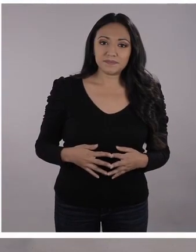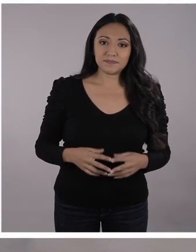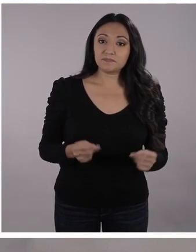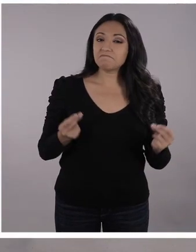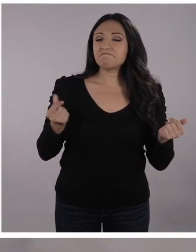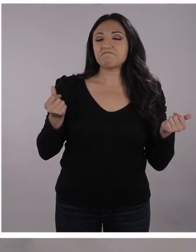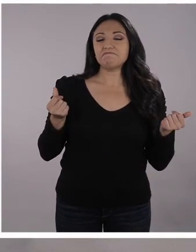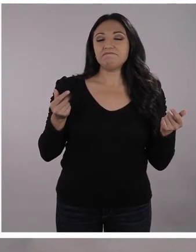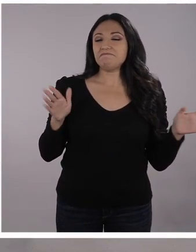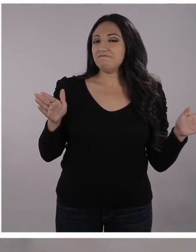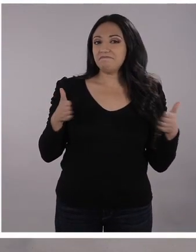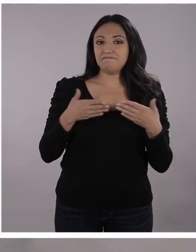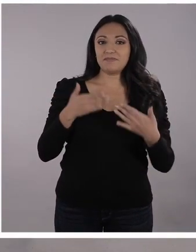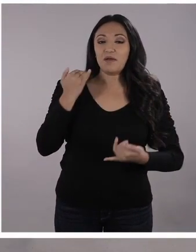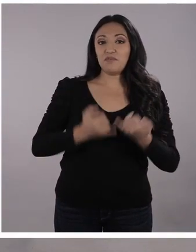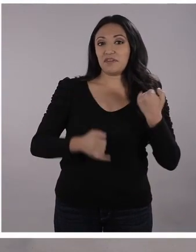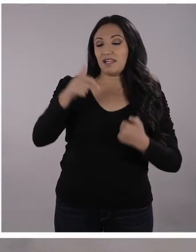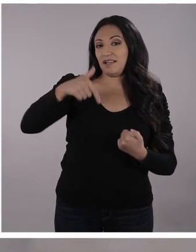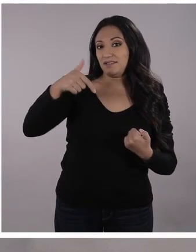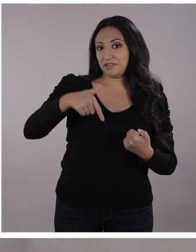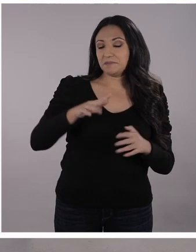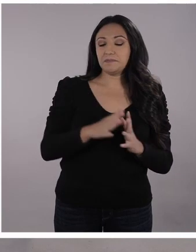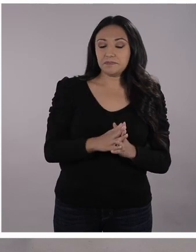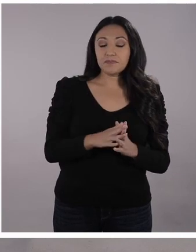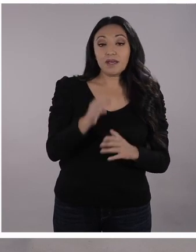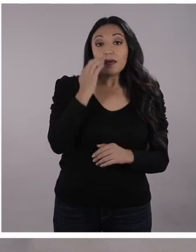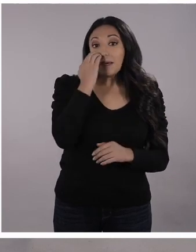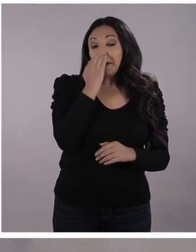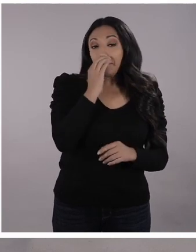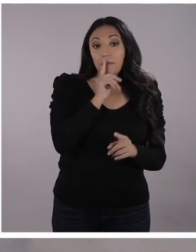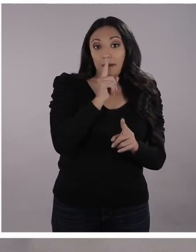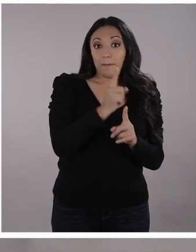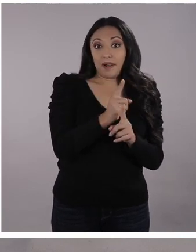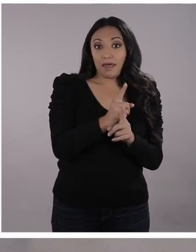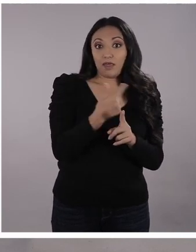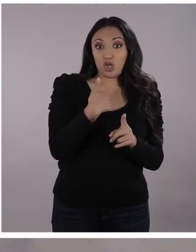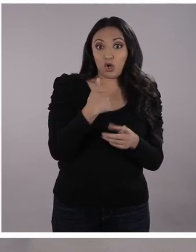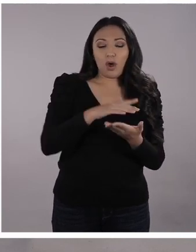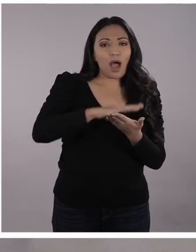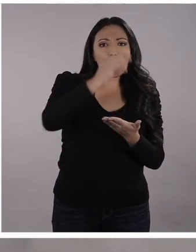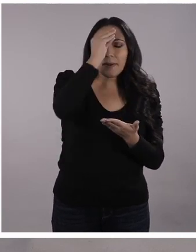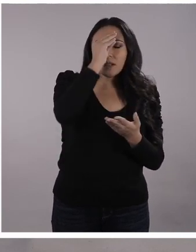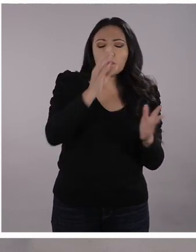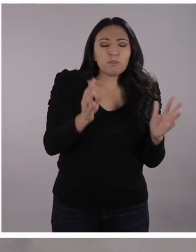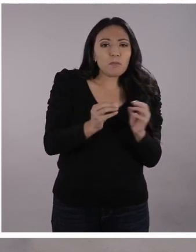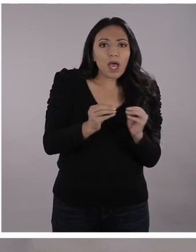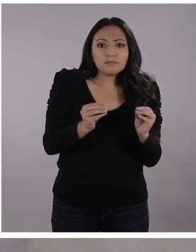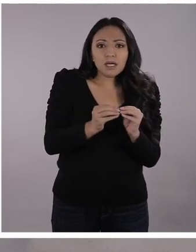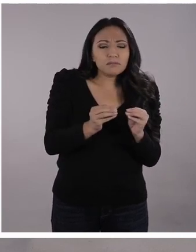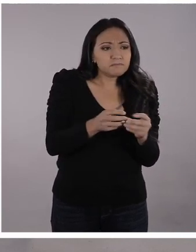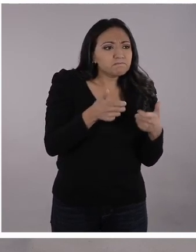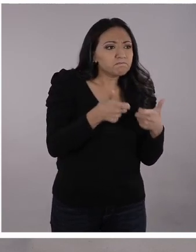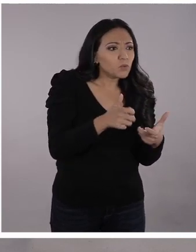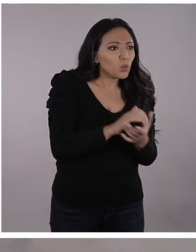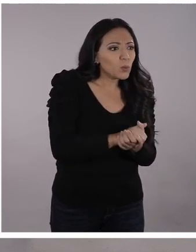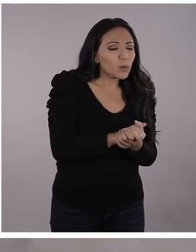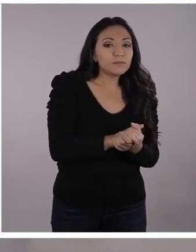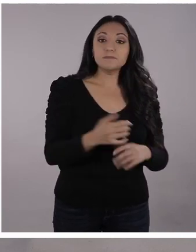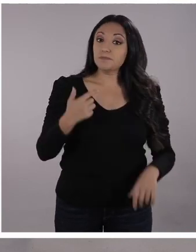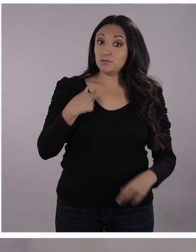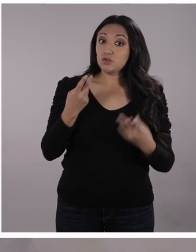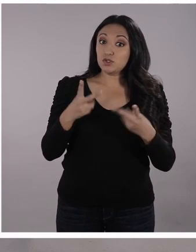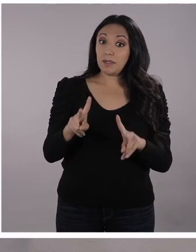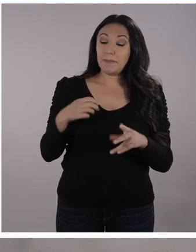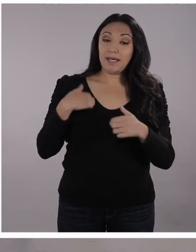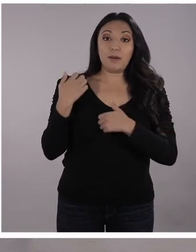Vamos llegando al final del programa del día de hoy. Yo en realidad la pasé muy, muy, muy, pero muy bien. Qué chévere, Santi. Yo también estoy